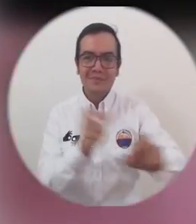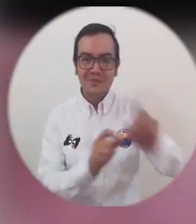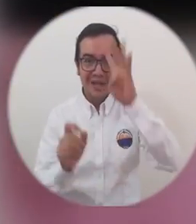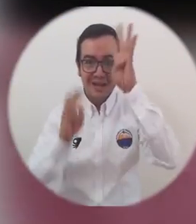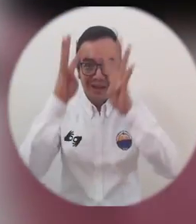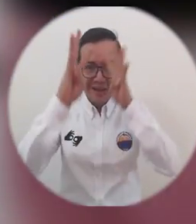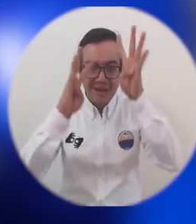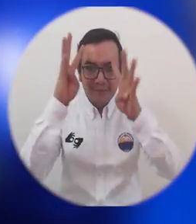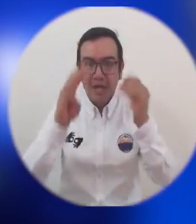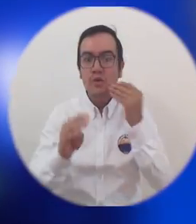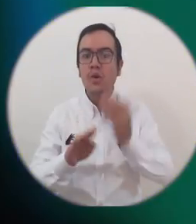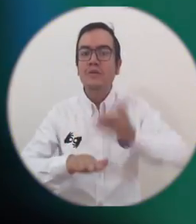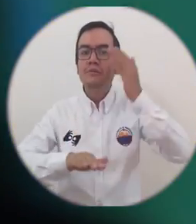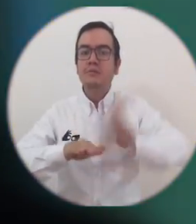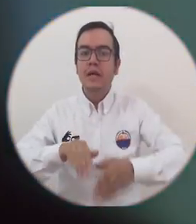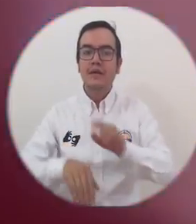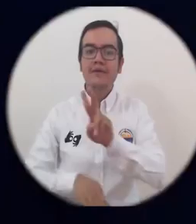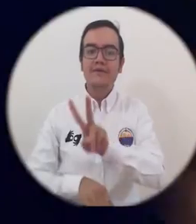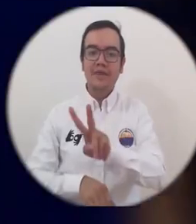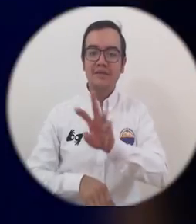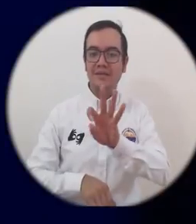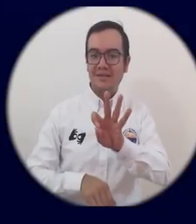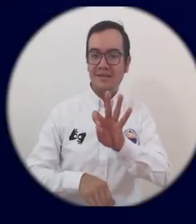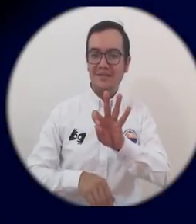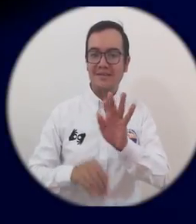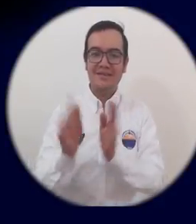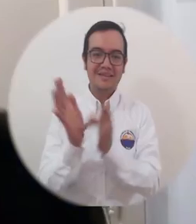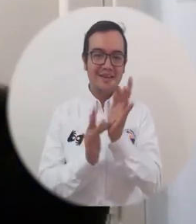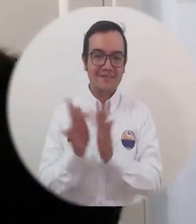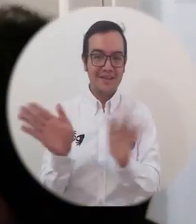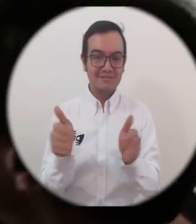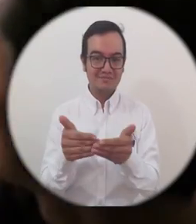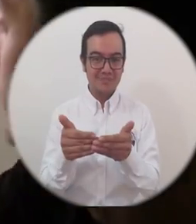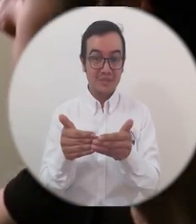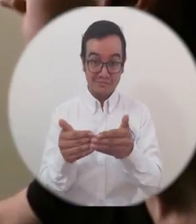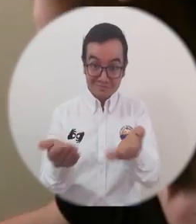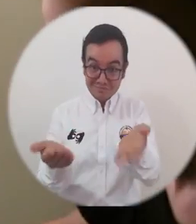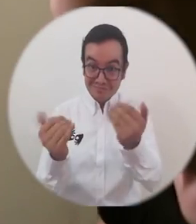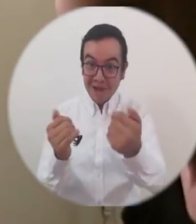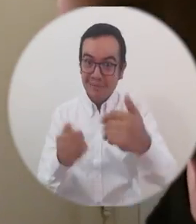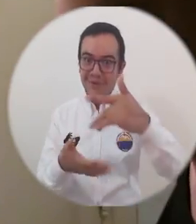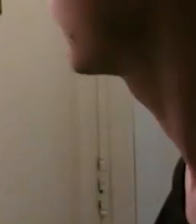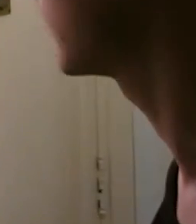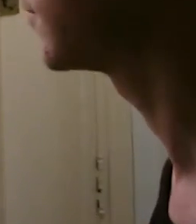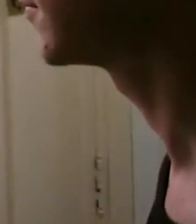creatividad de las personas hasta el próximo 23 de abril. Inscríbete y participa.